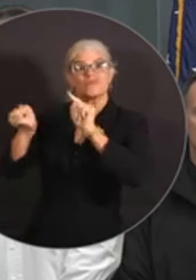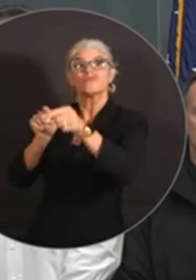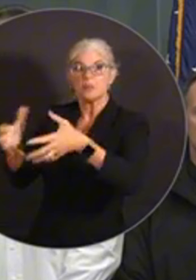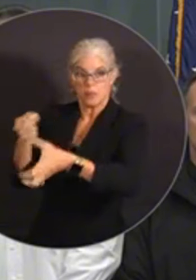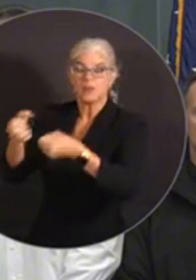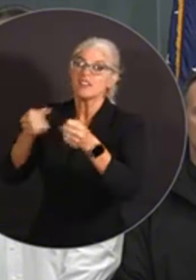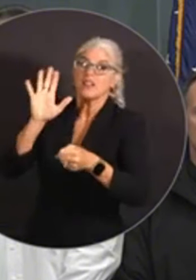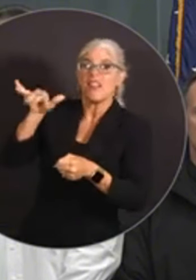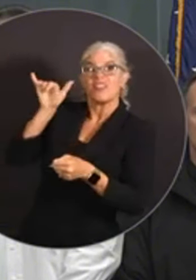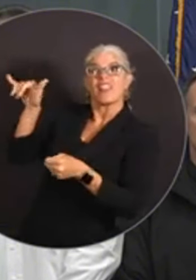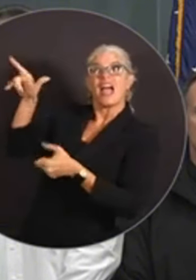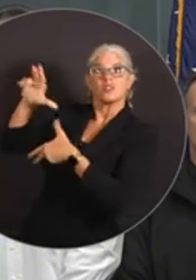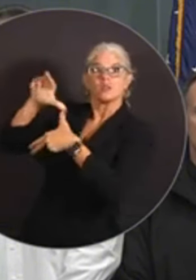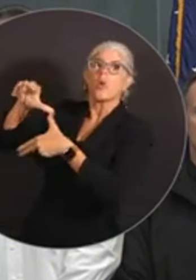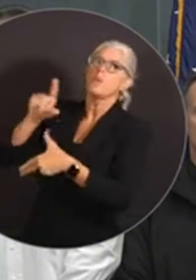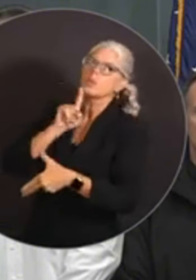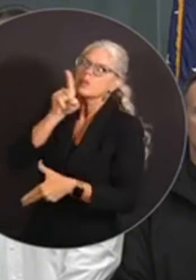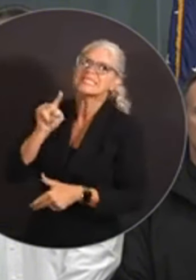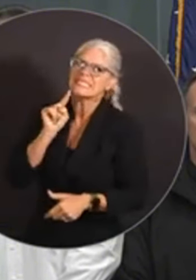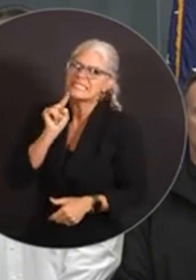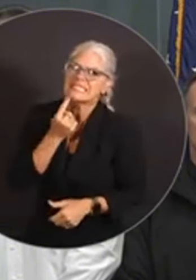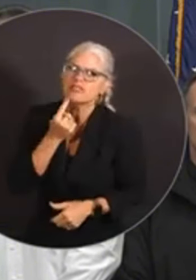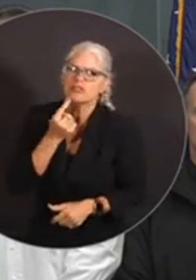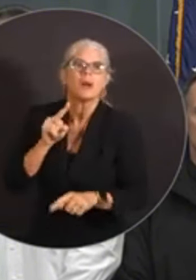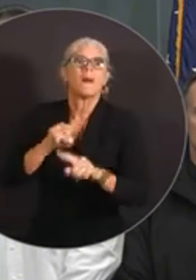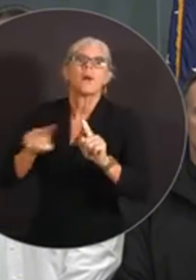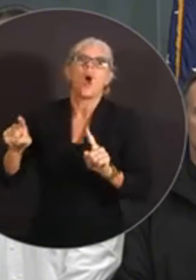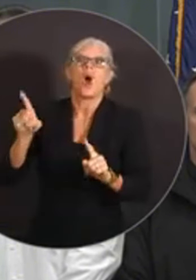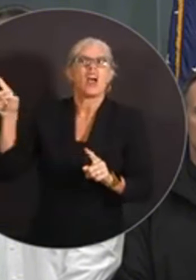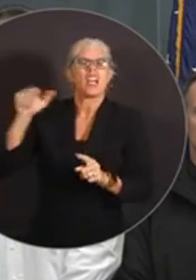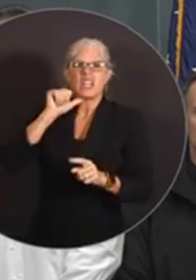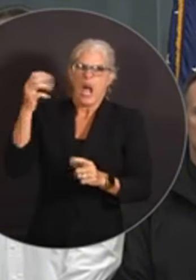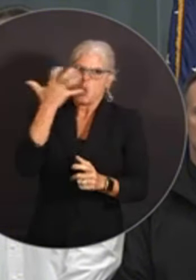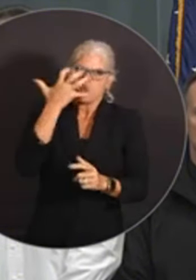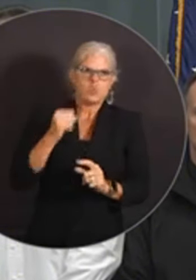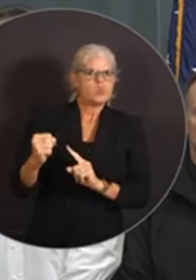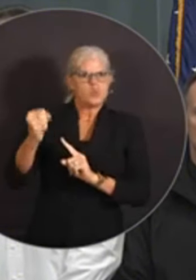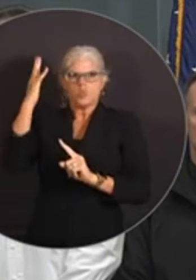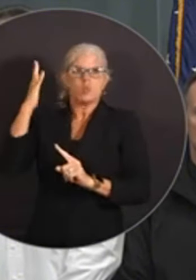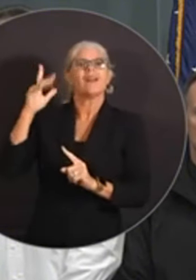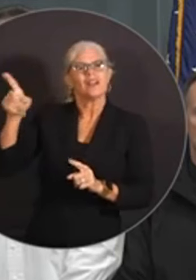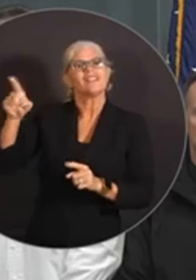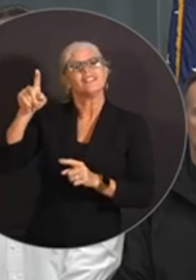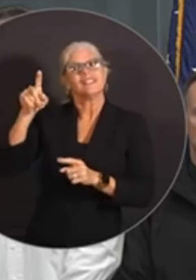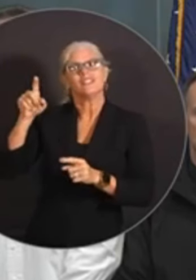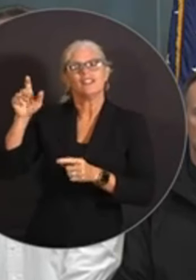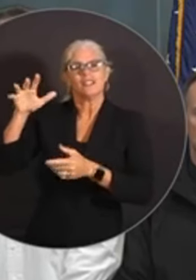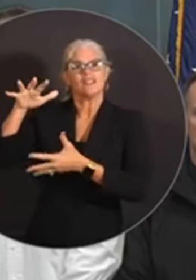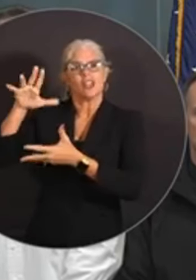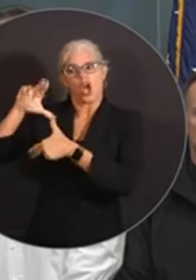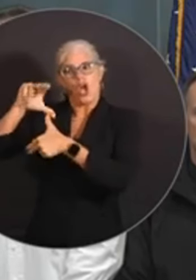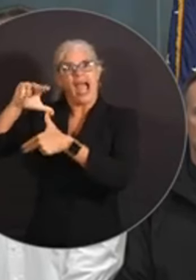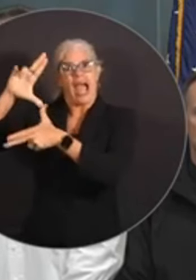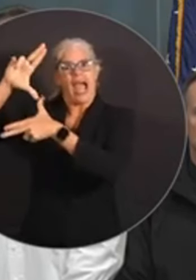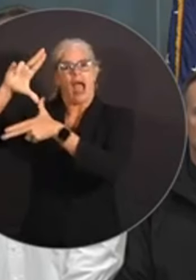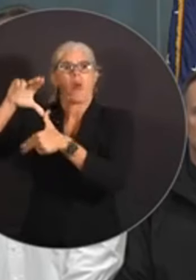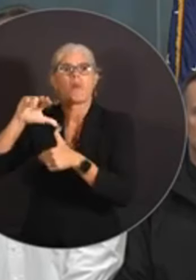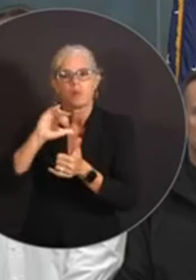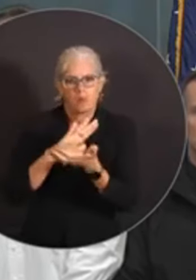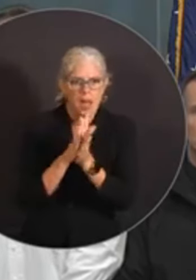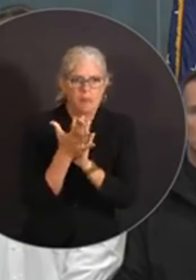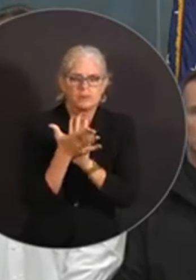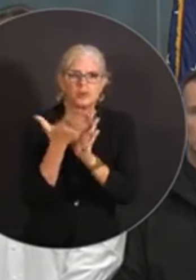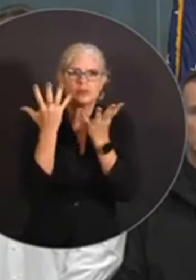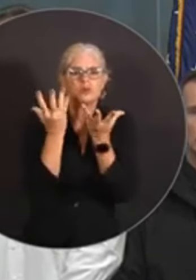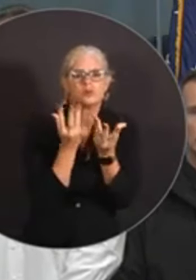significativa, pero por suerte, este no fue el peor caso. Así que las marejadas